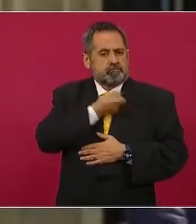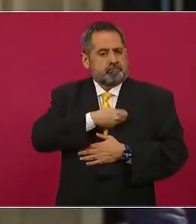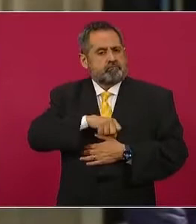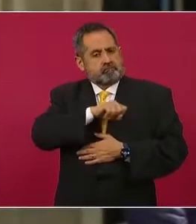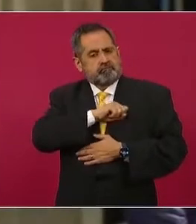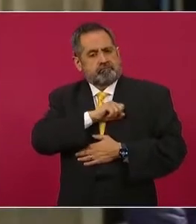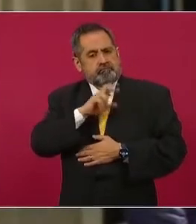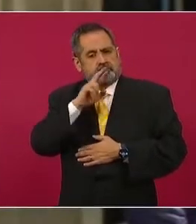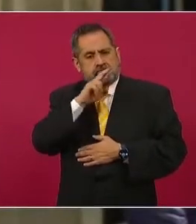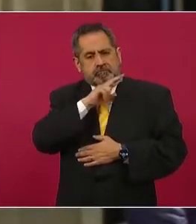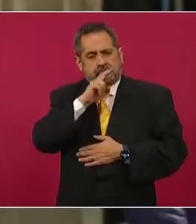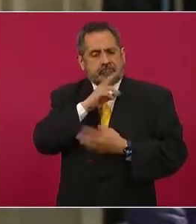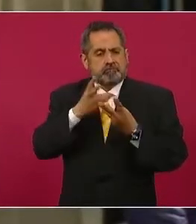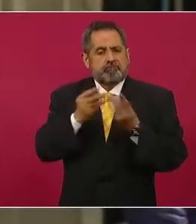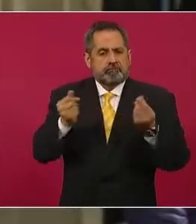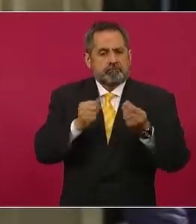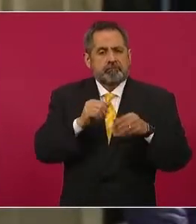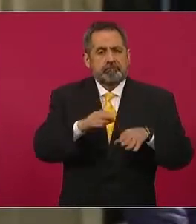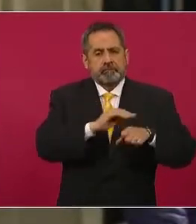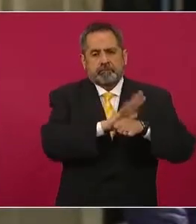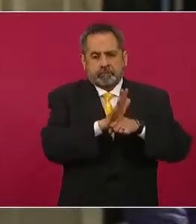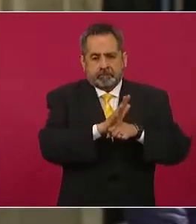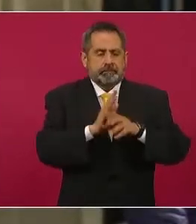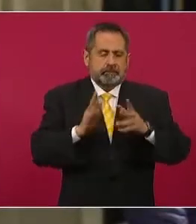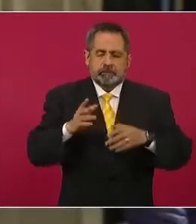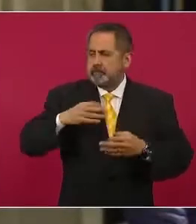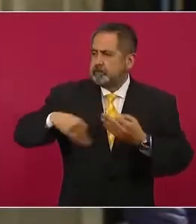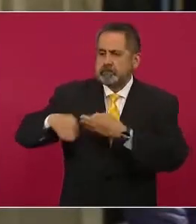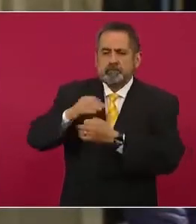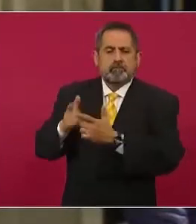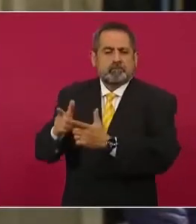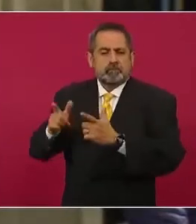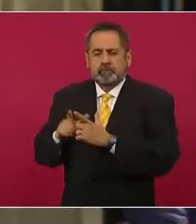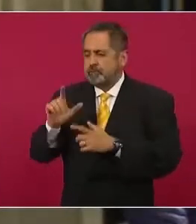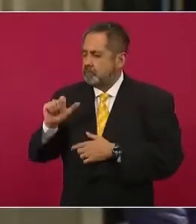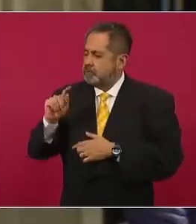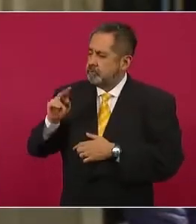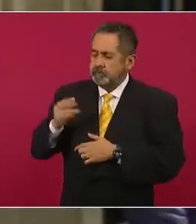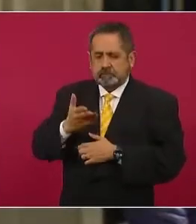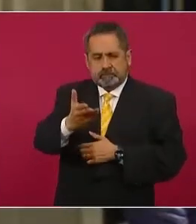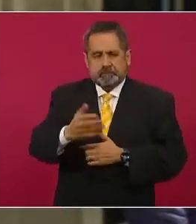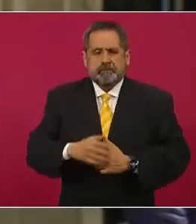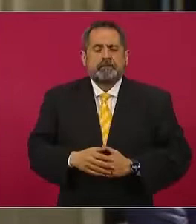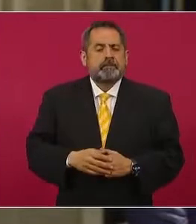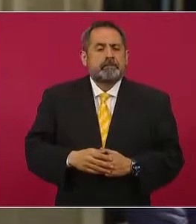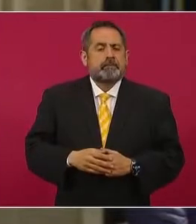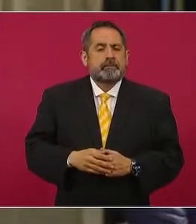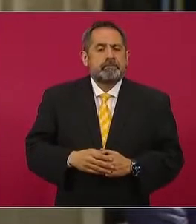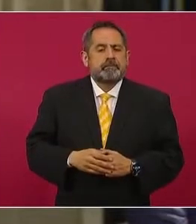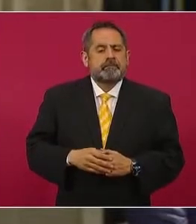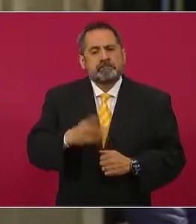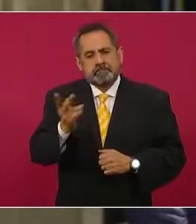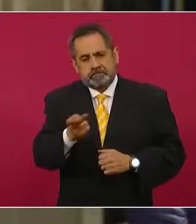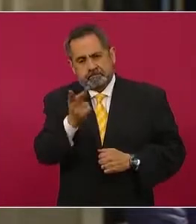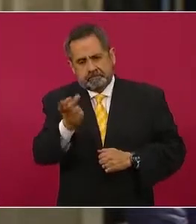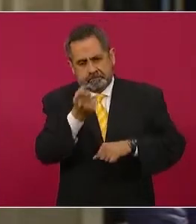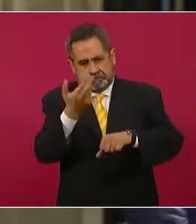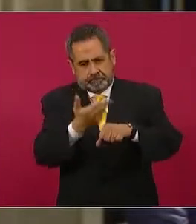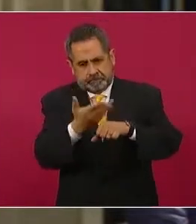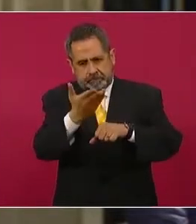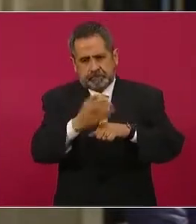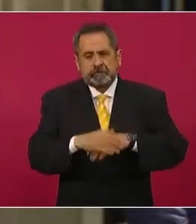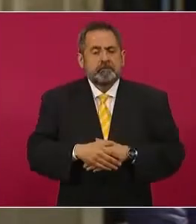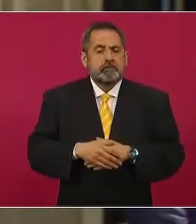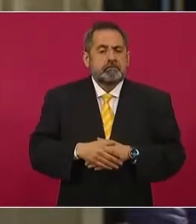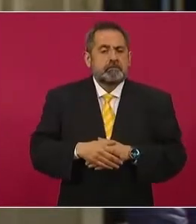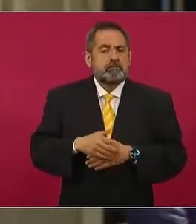del contagio de COVID-19 por parte de todo Grupo Cantón. Secretario, ahora profundizar un poco en las reuniones